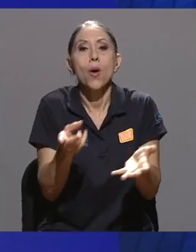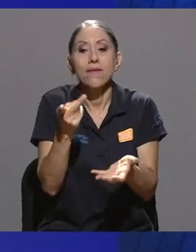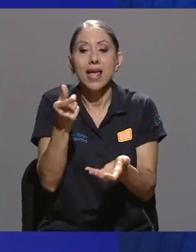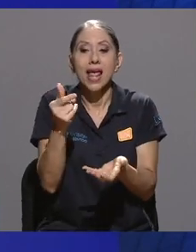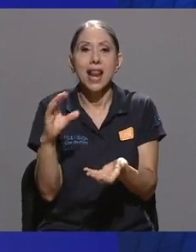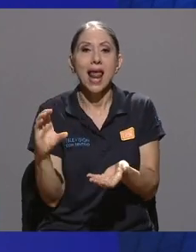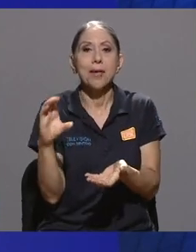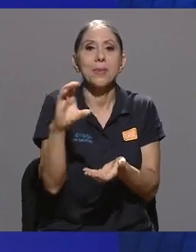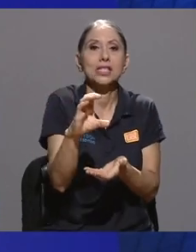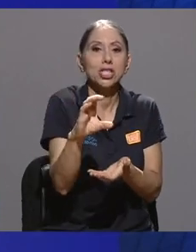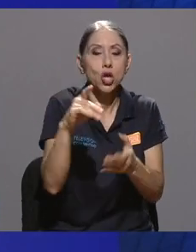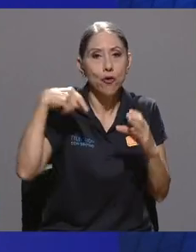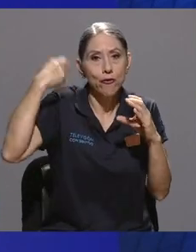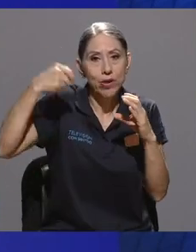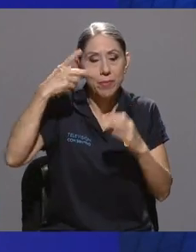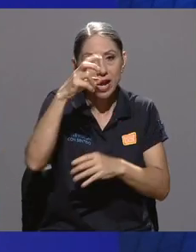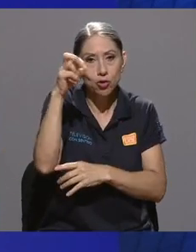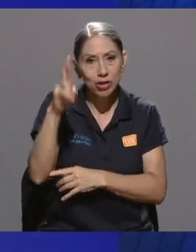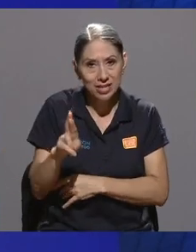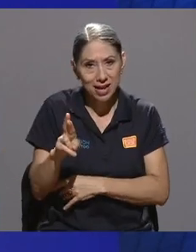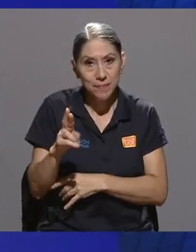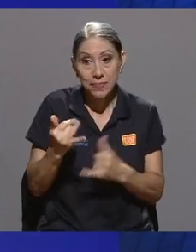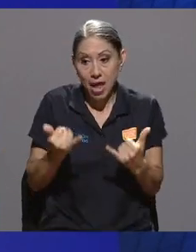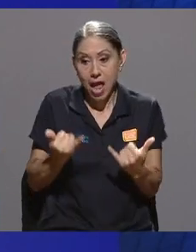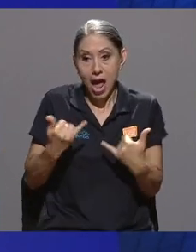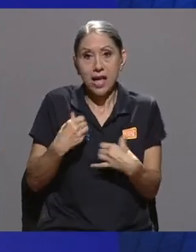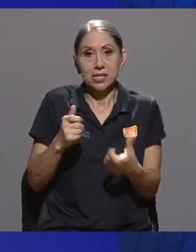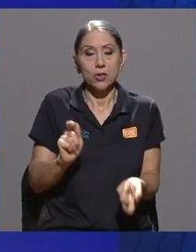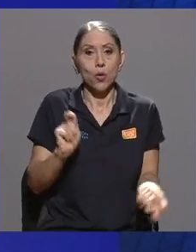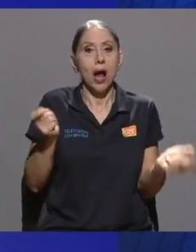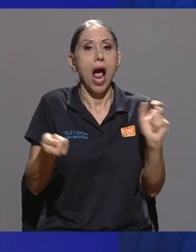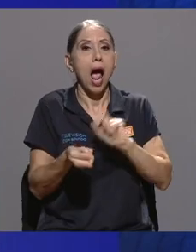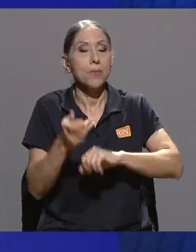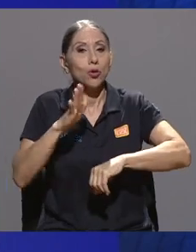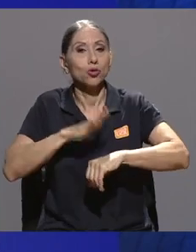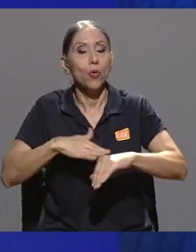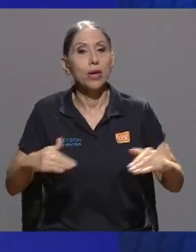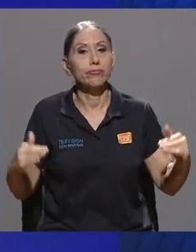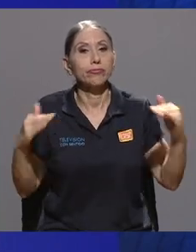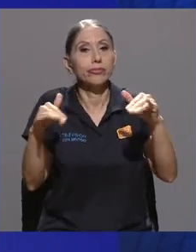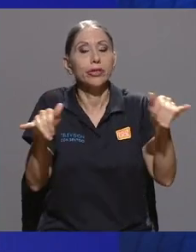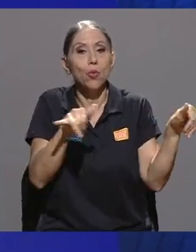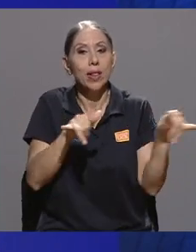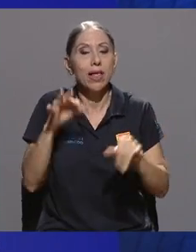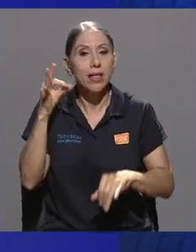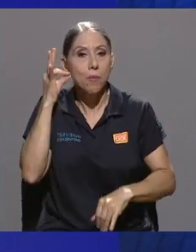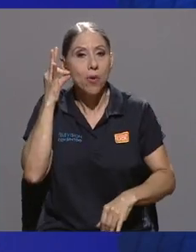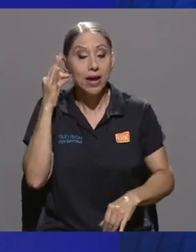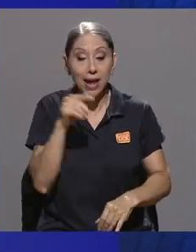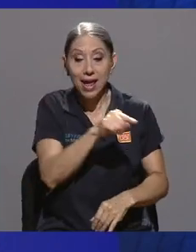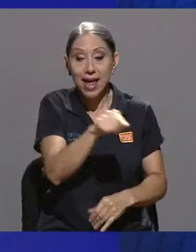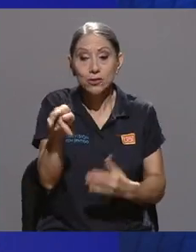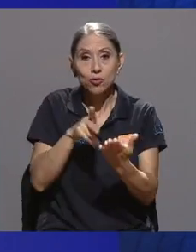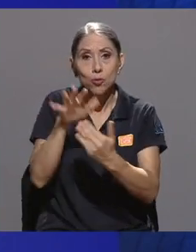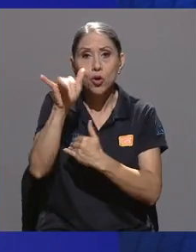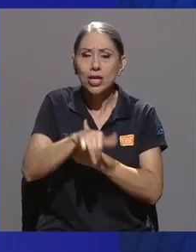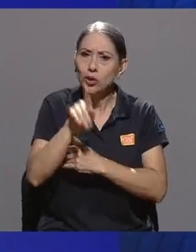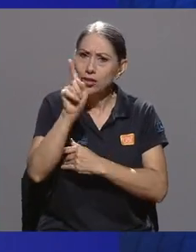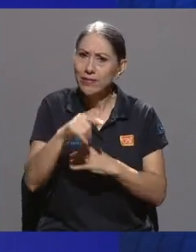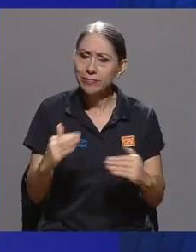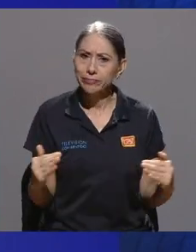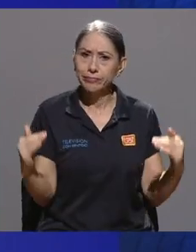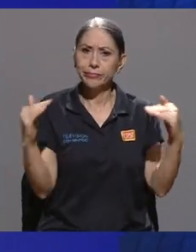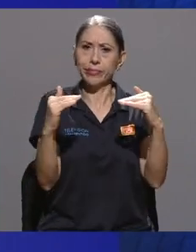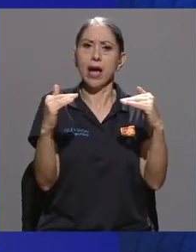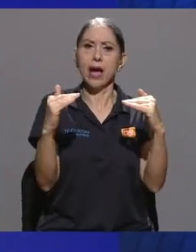en Costa Rica y estamos haciendo cambios en relación a la igualdad de la mujer, ¿verdad? De que sean proyectos que tengan una paridad,